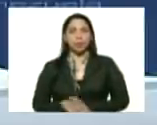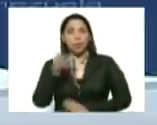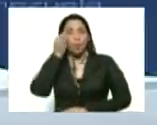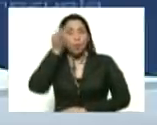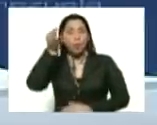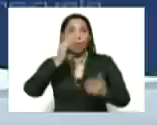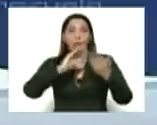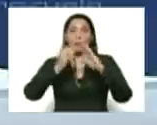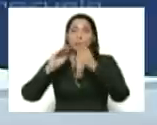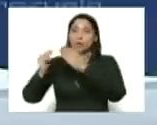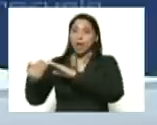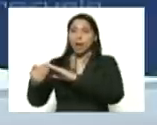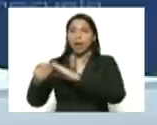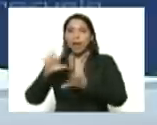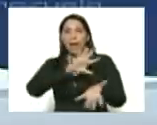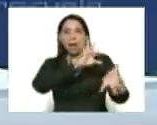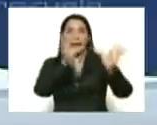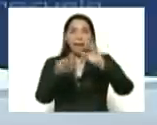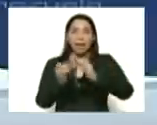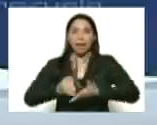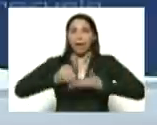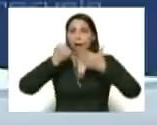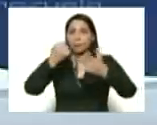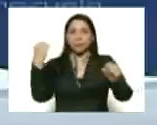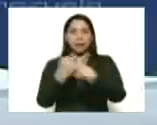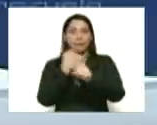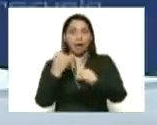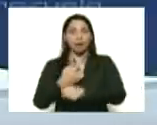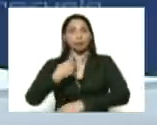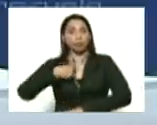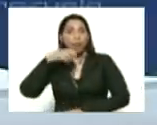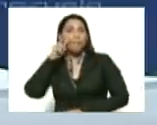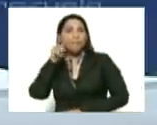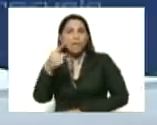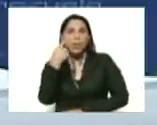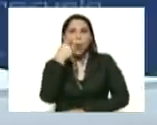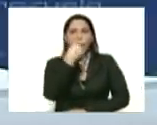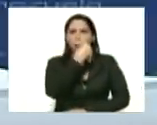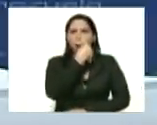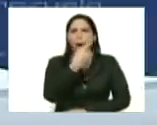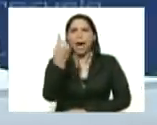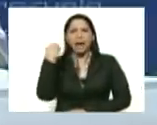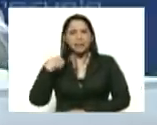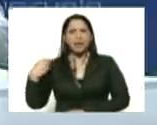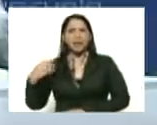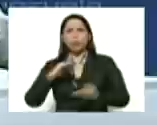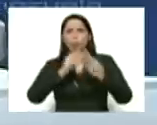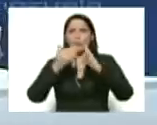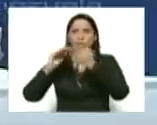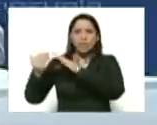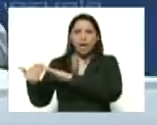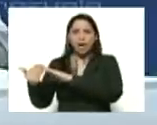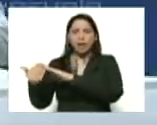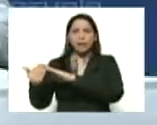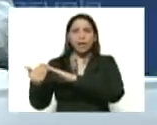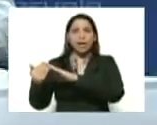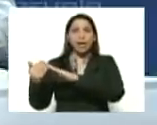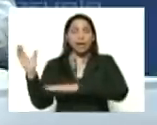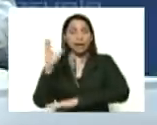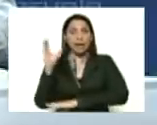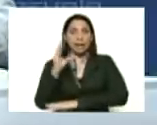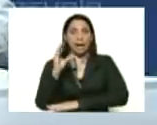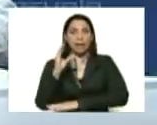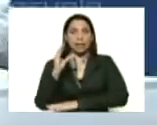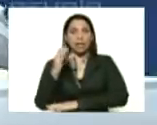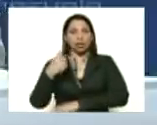comunales a los CLAP porque están trabajando yo los vi con mis ojos ayer venía por unas comunidades de Caracas después del acto que tuve y me metí